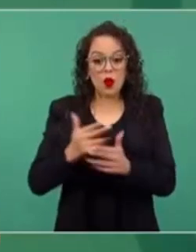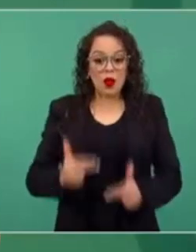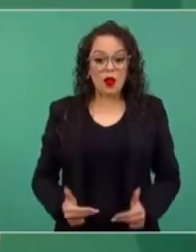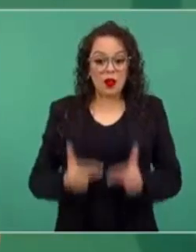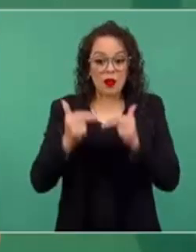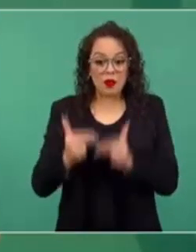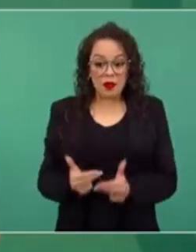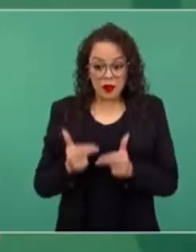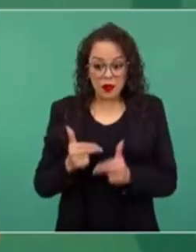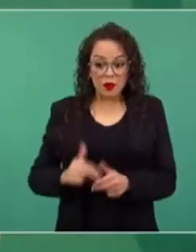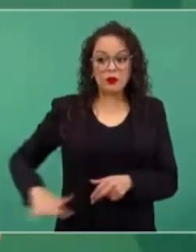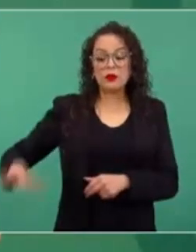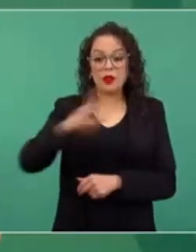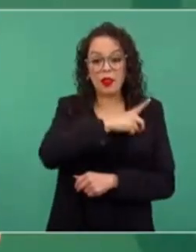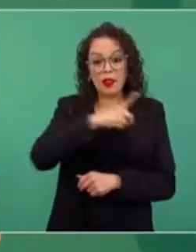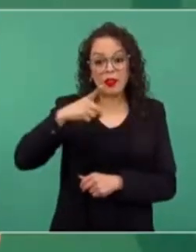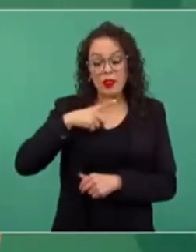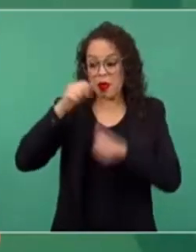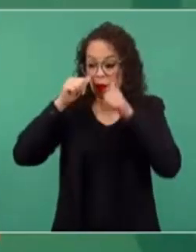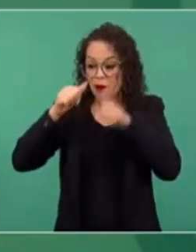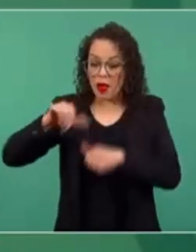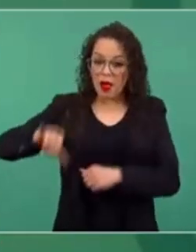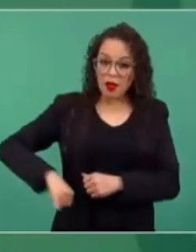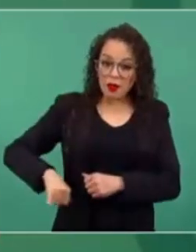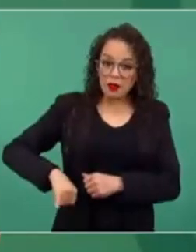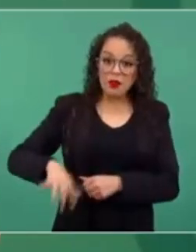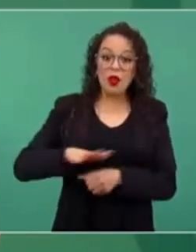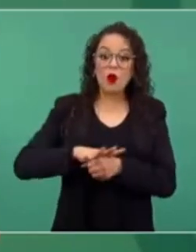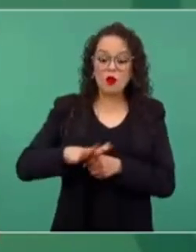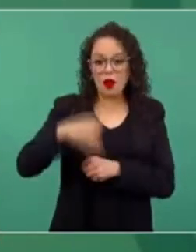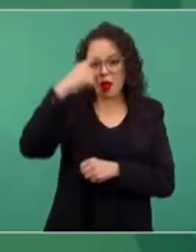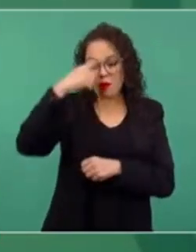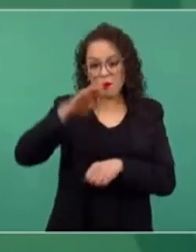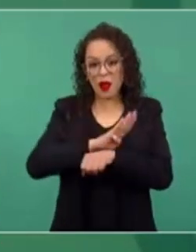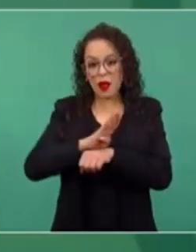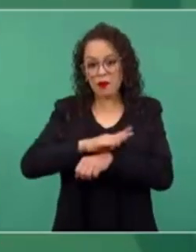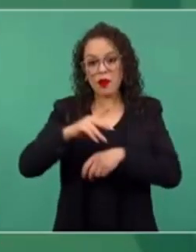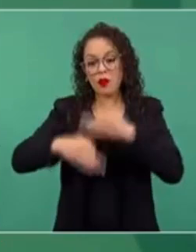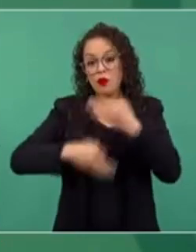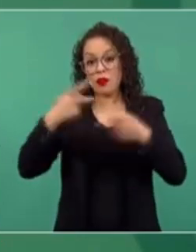funcionarios públicos son los negocios públicos.